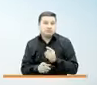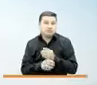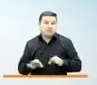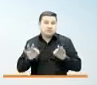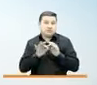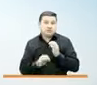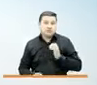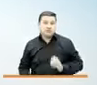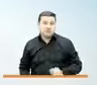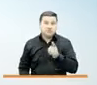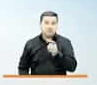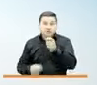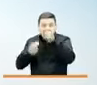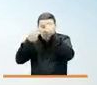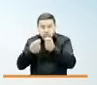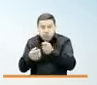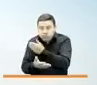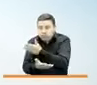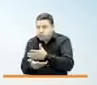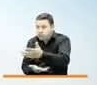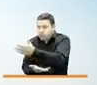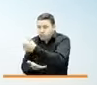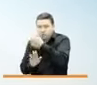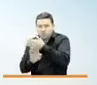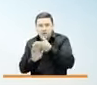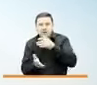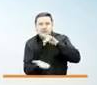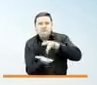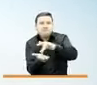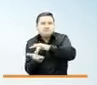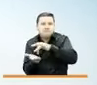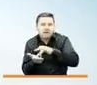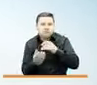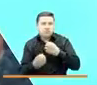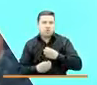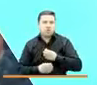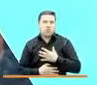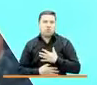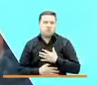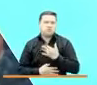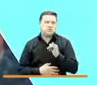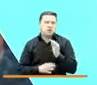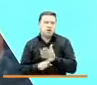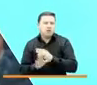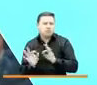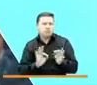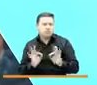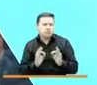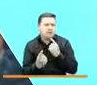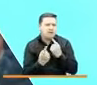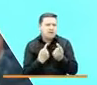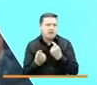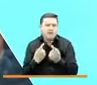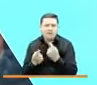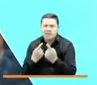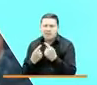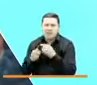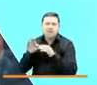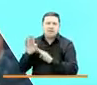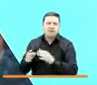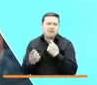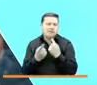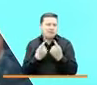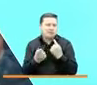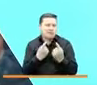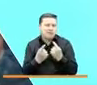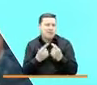rendición de cuentas es la participación de la ciudadanía en esta oportunidad, hemos preparado conversatorios con representantes de